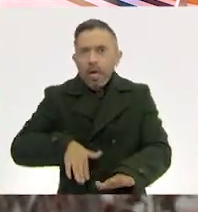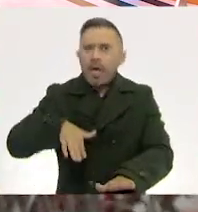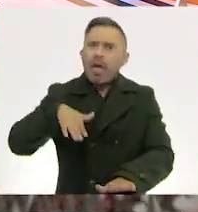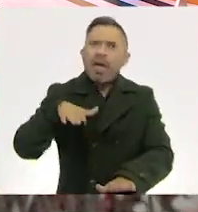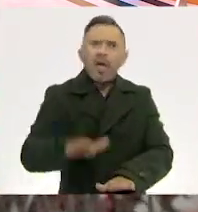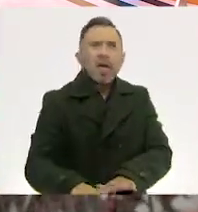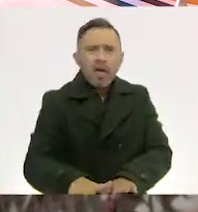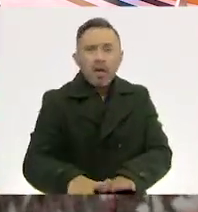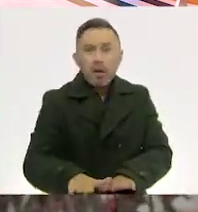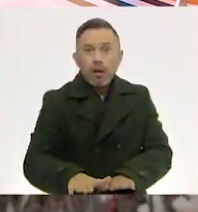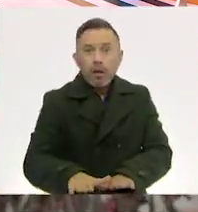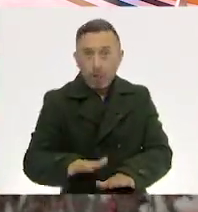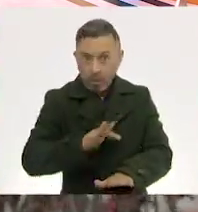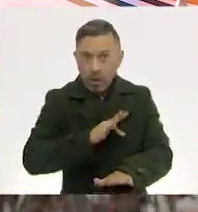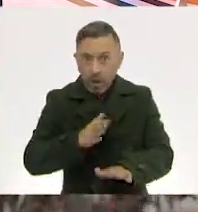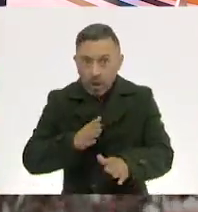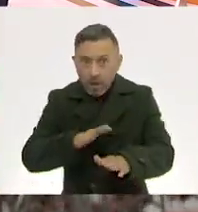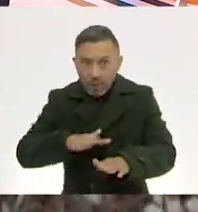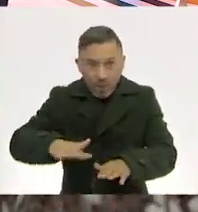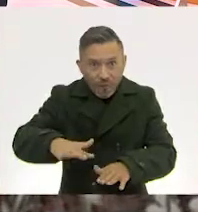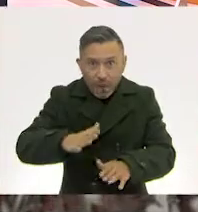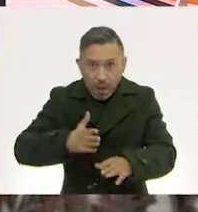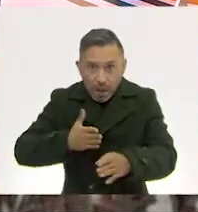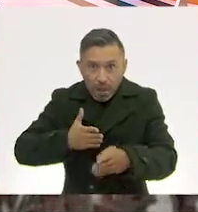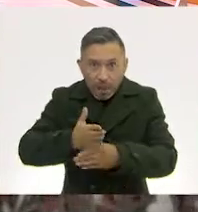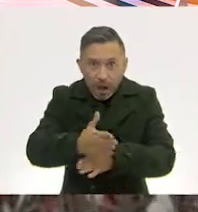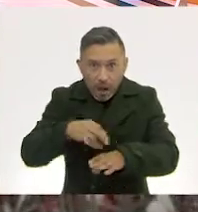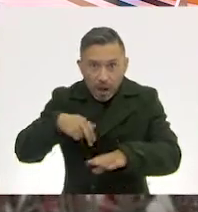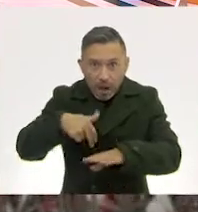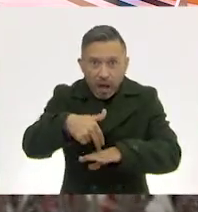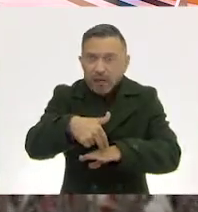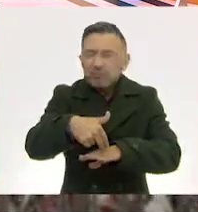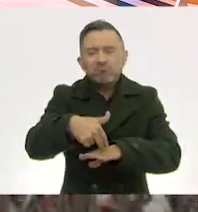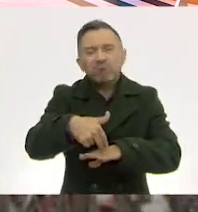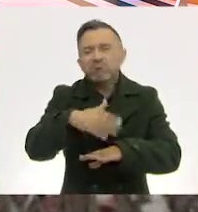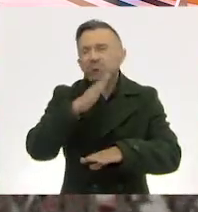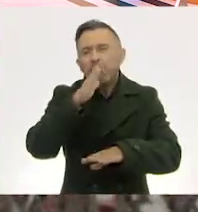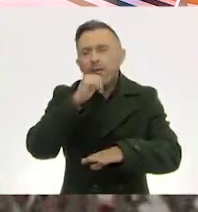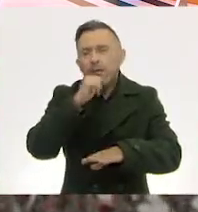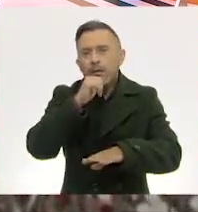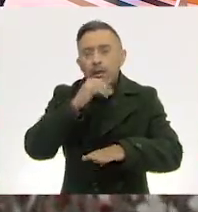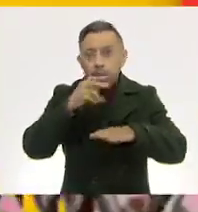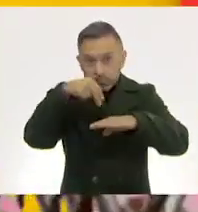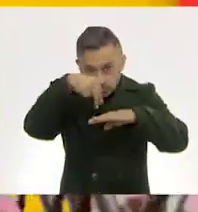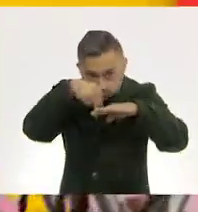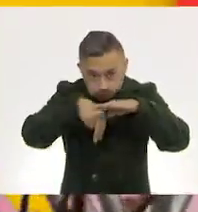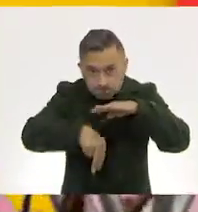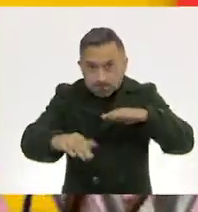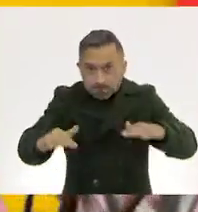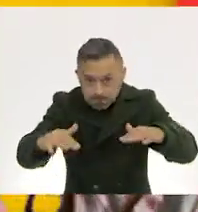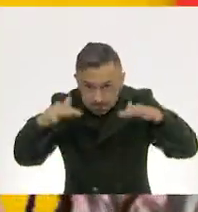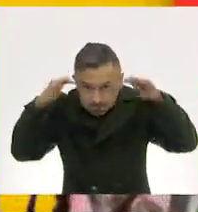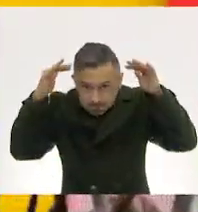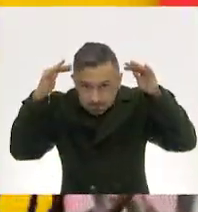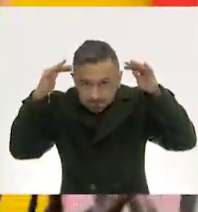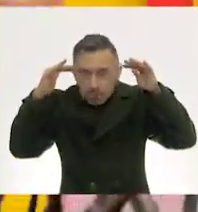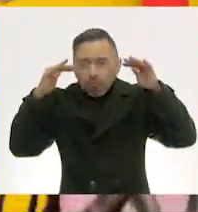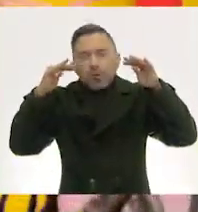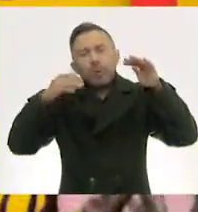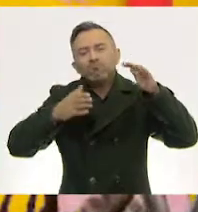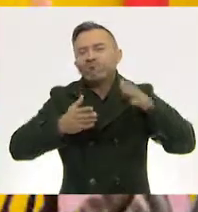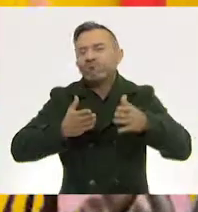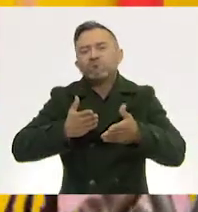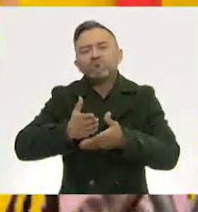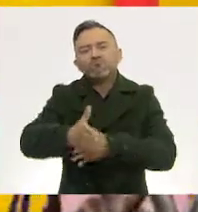no podemos pasar. Por debajo, no podemos pasar.